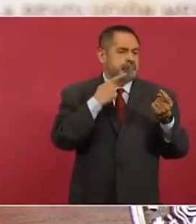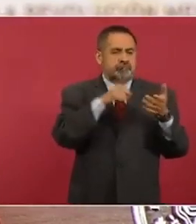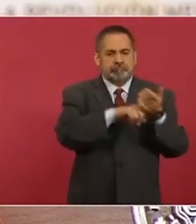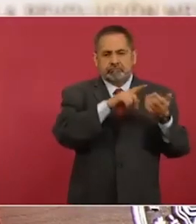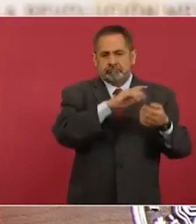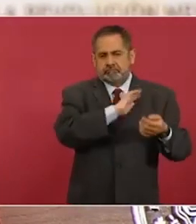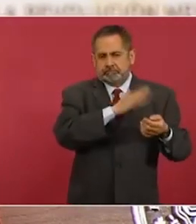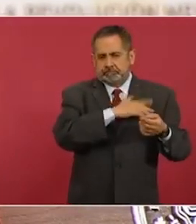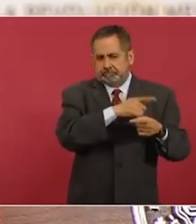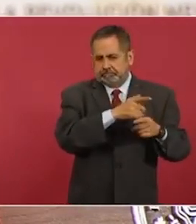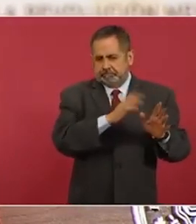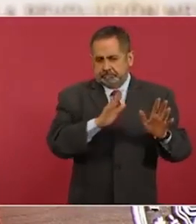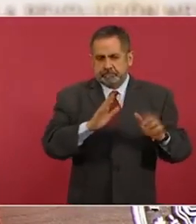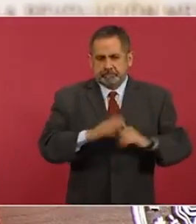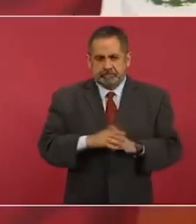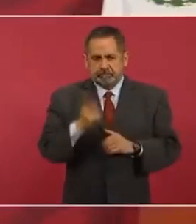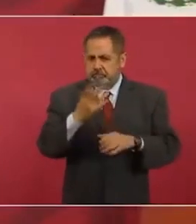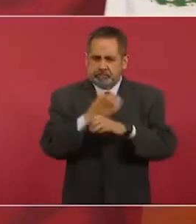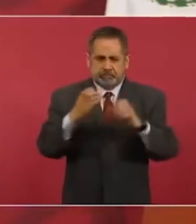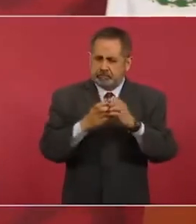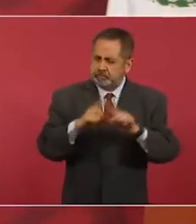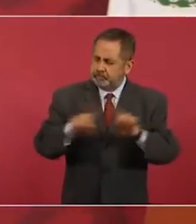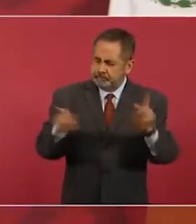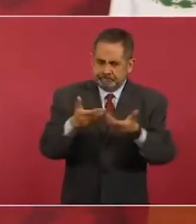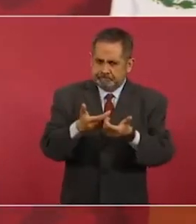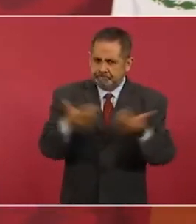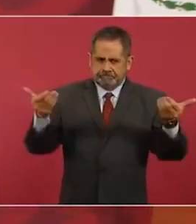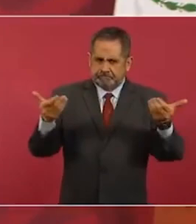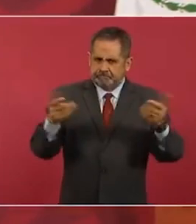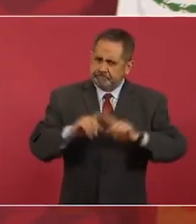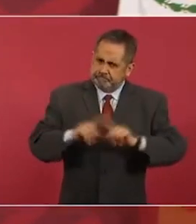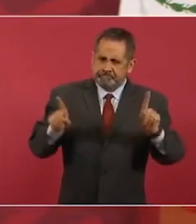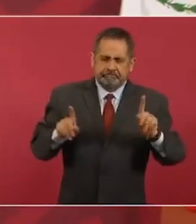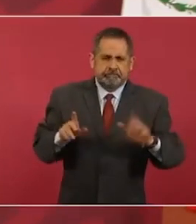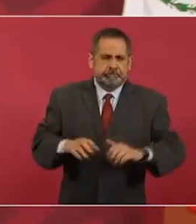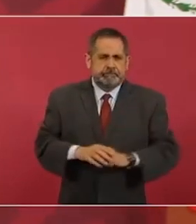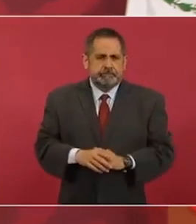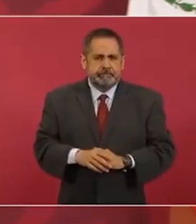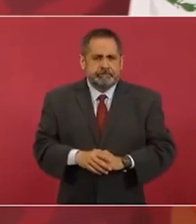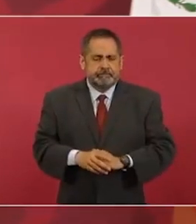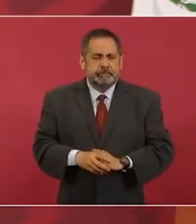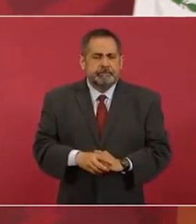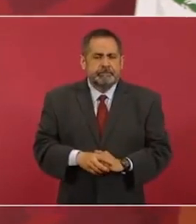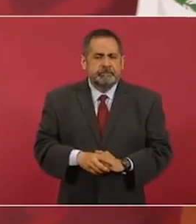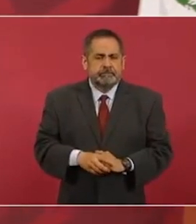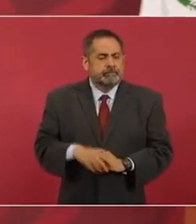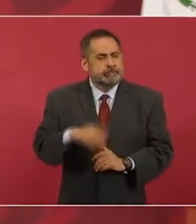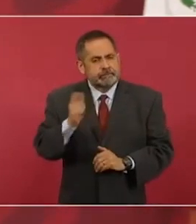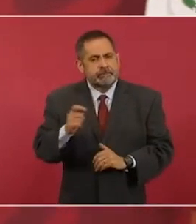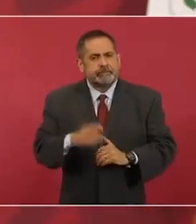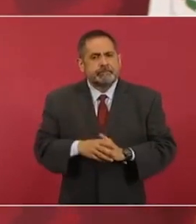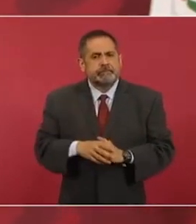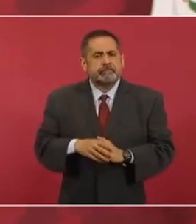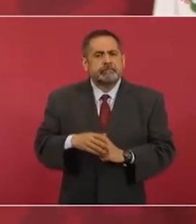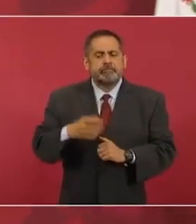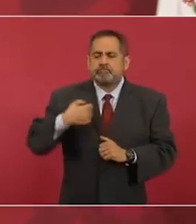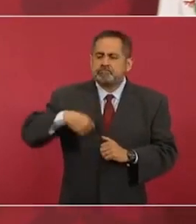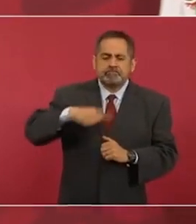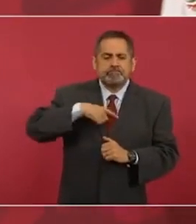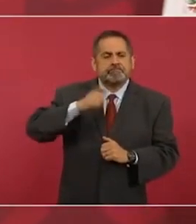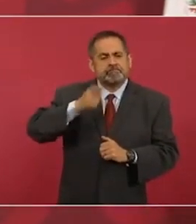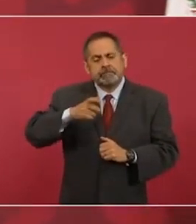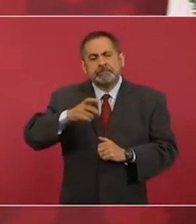en España. Son dos cosas distintas. Entonces, respetamos mucho